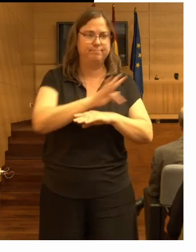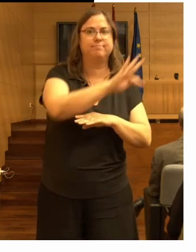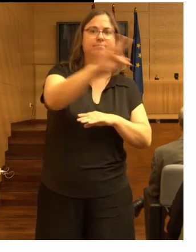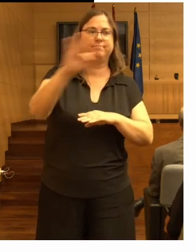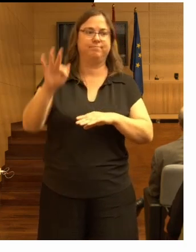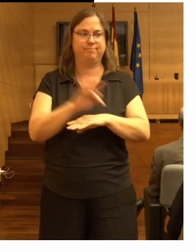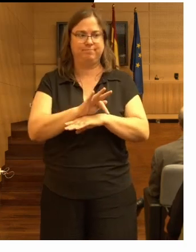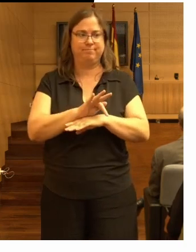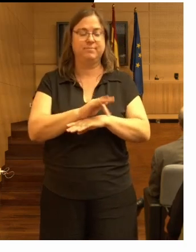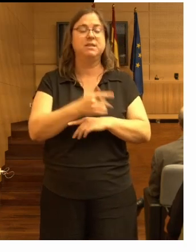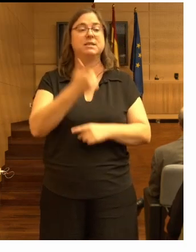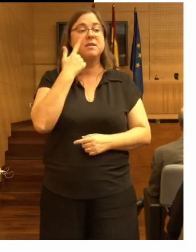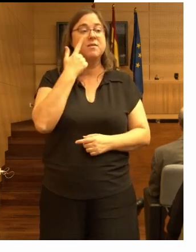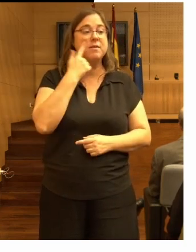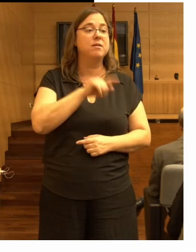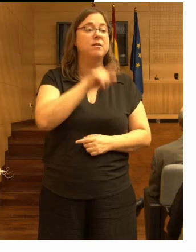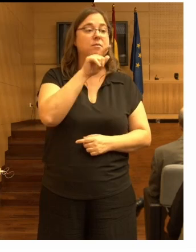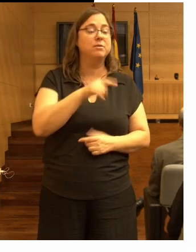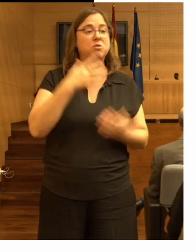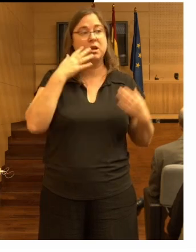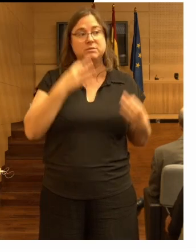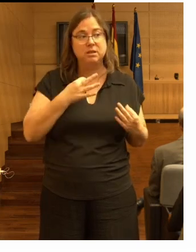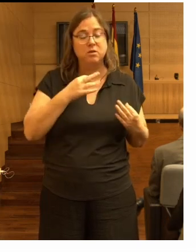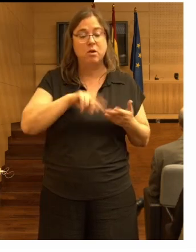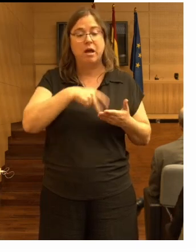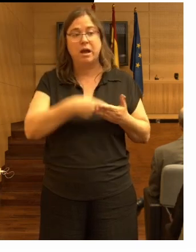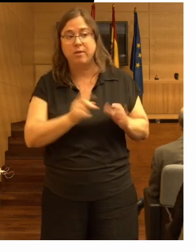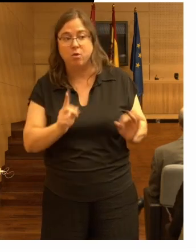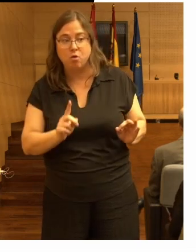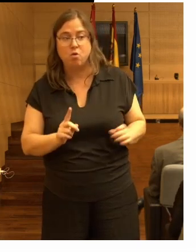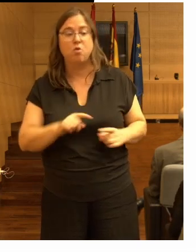con eso pues se ve si las personas están seguras si no se han caído